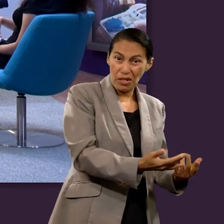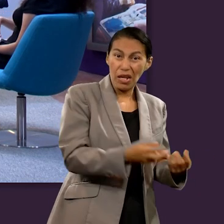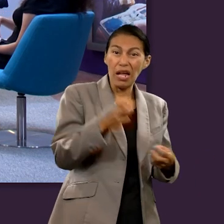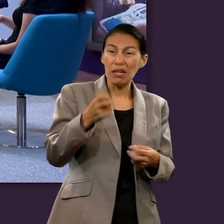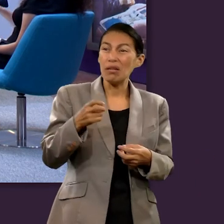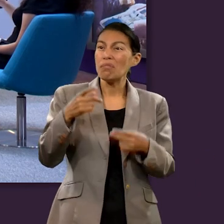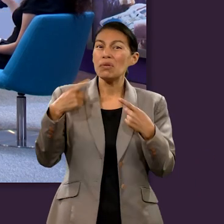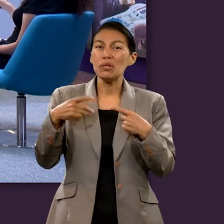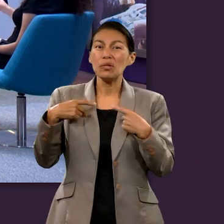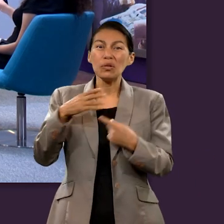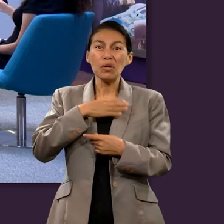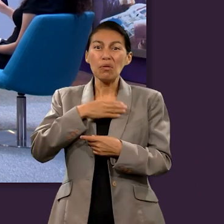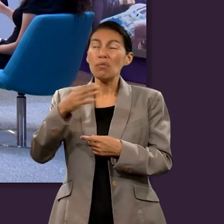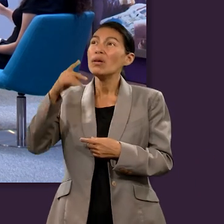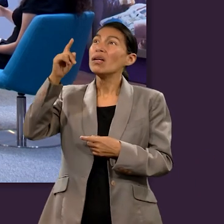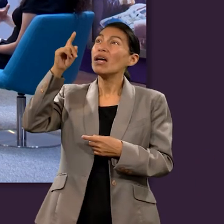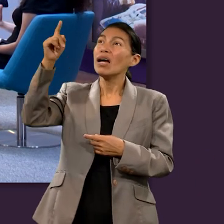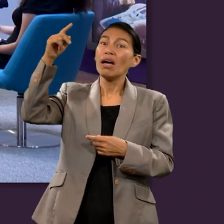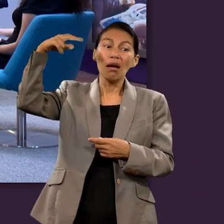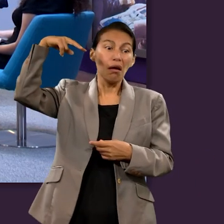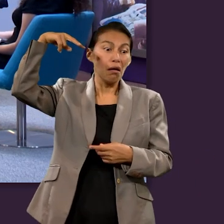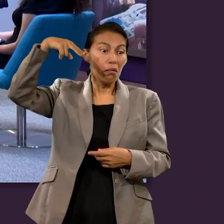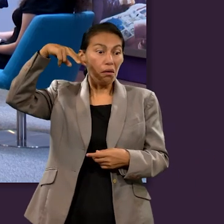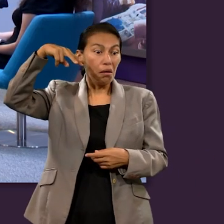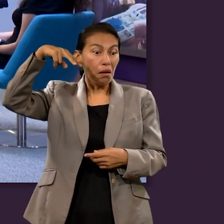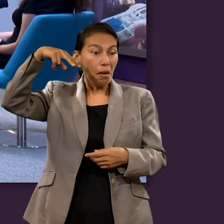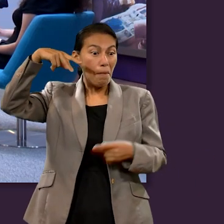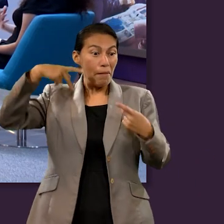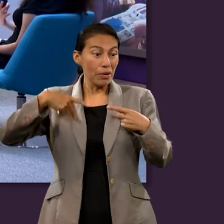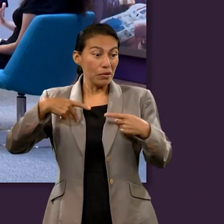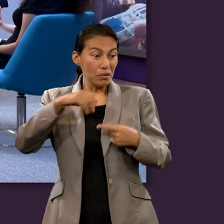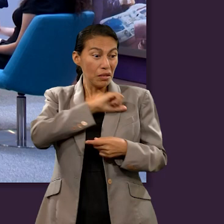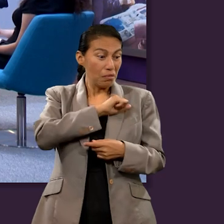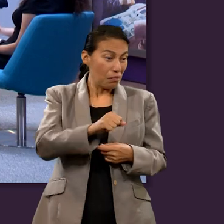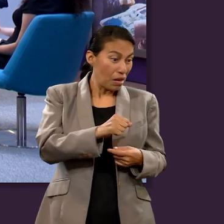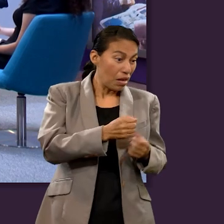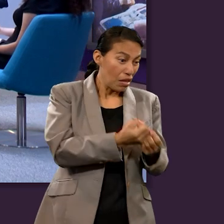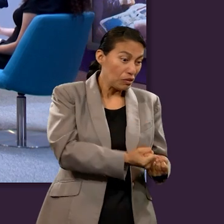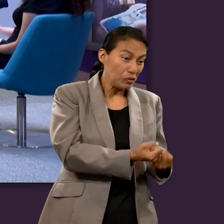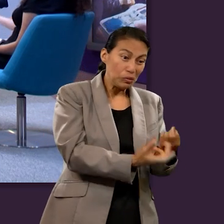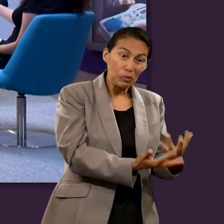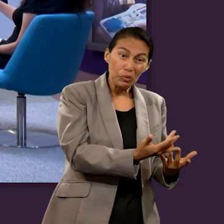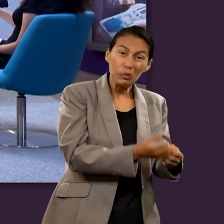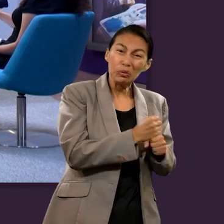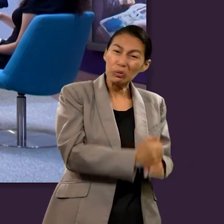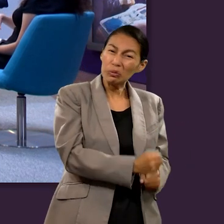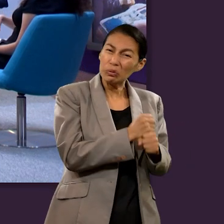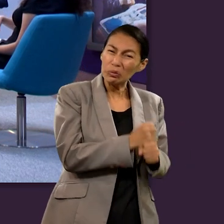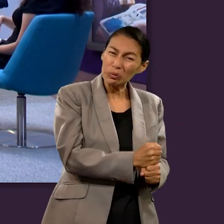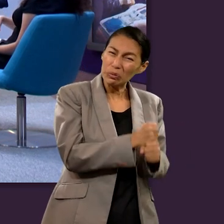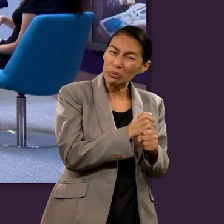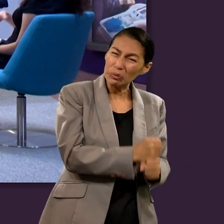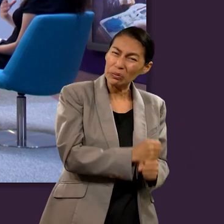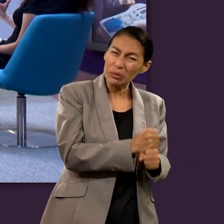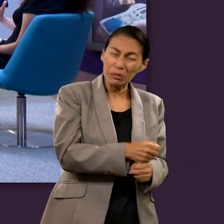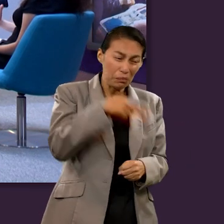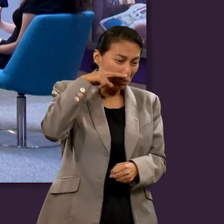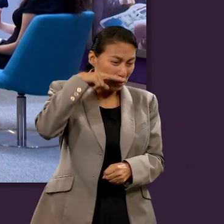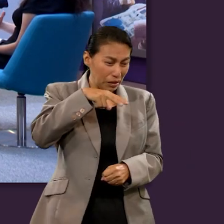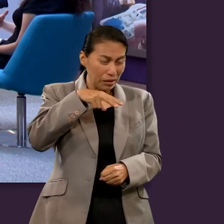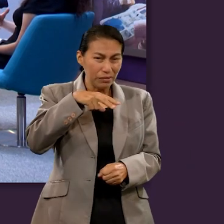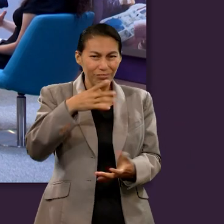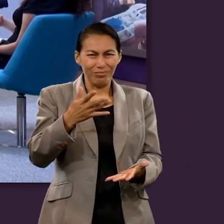sufrimiento de los malos, pues probablemente habrían familiares, seres amados que estarían junto con los malos siendo